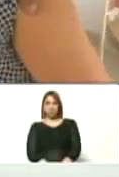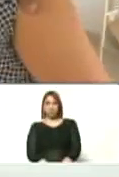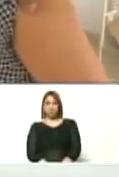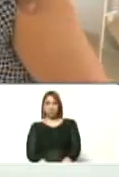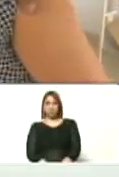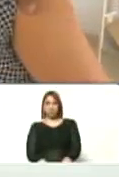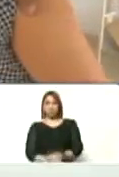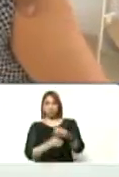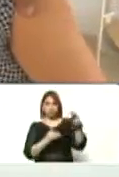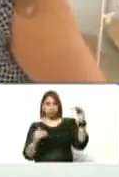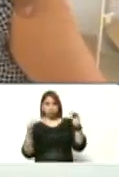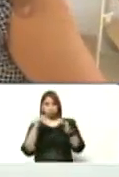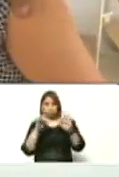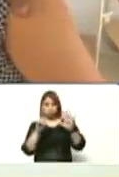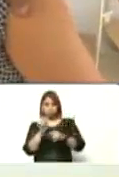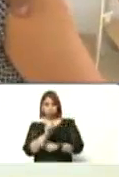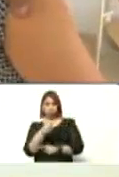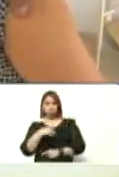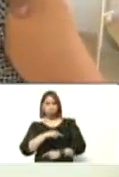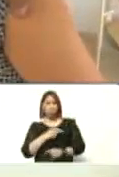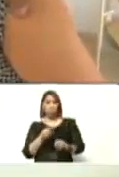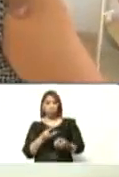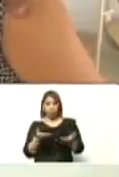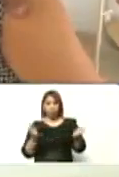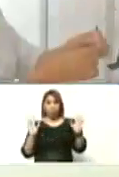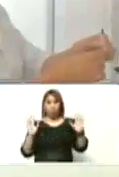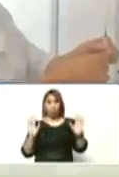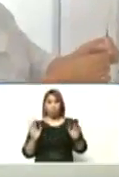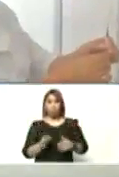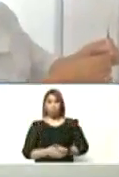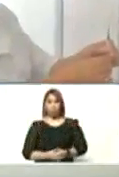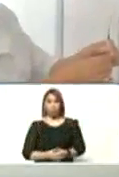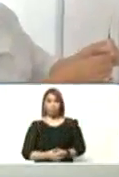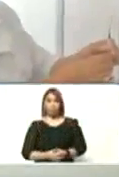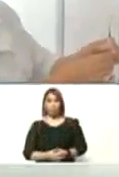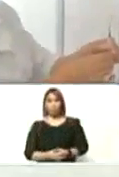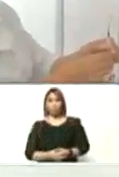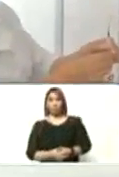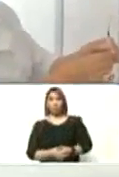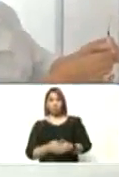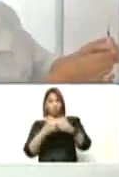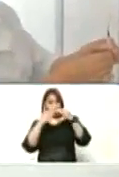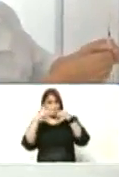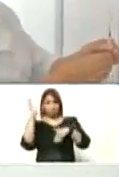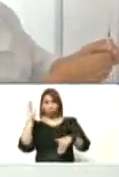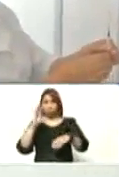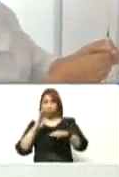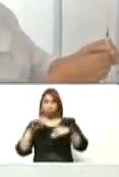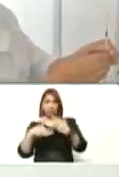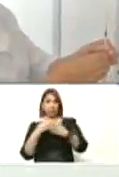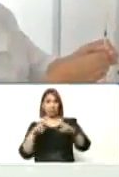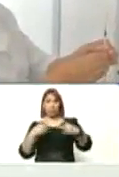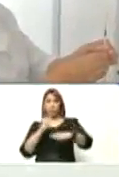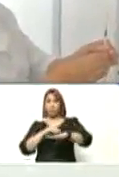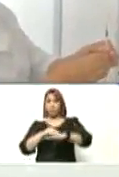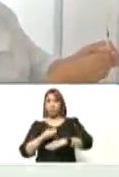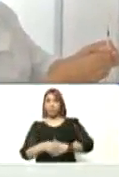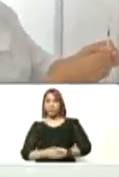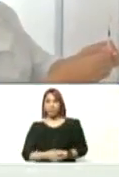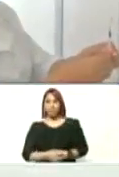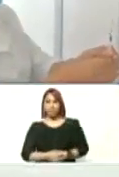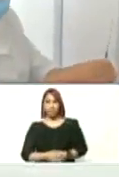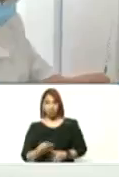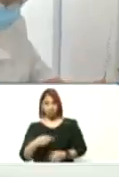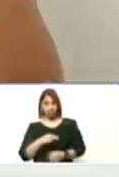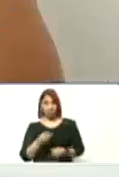seis meses y así estaremos así estaremos de aquí en adelante hasta nuevo aviso así